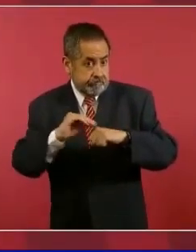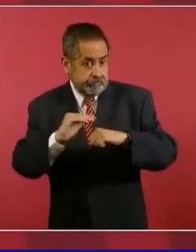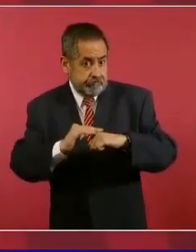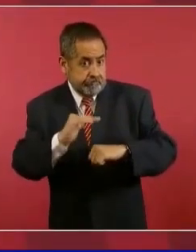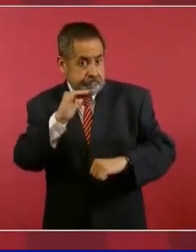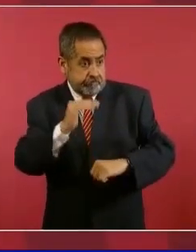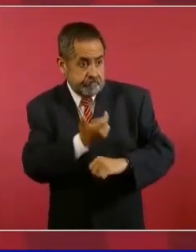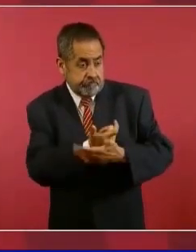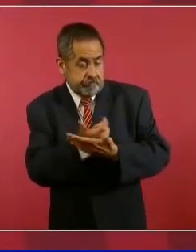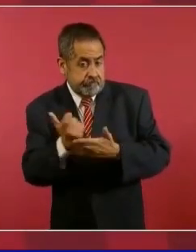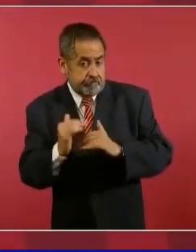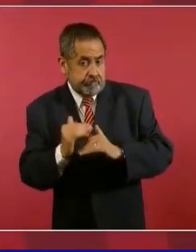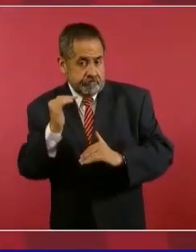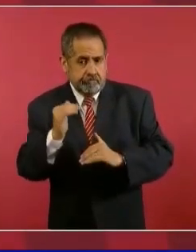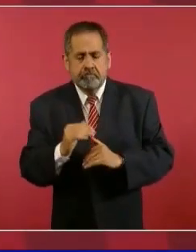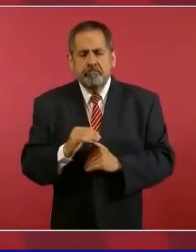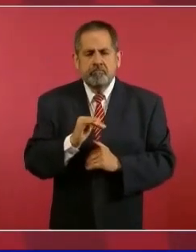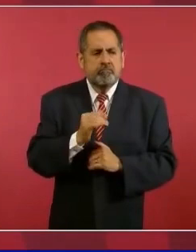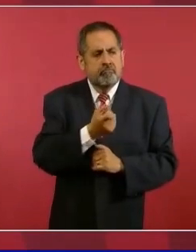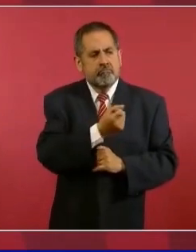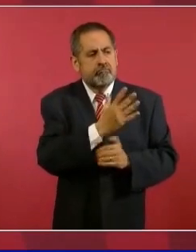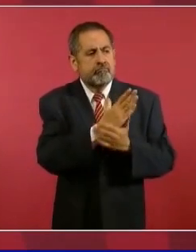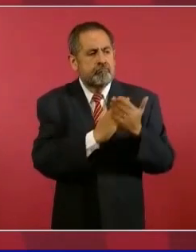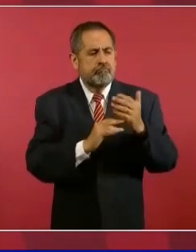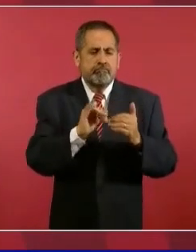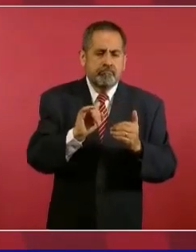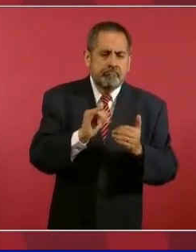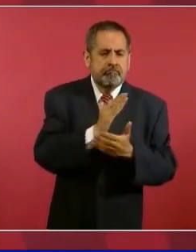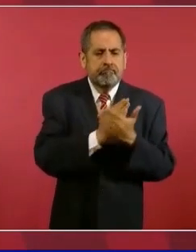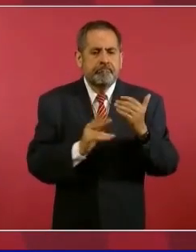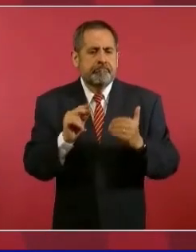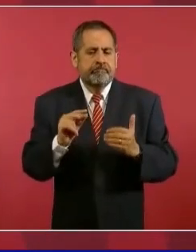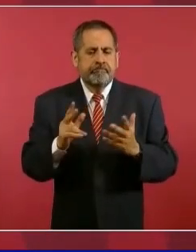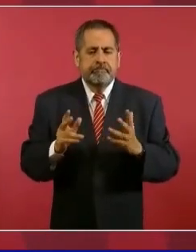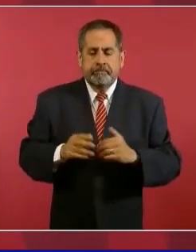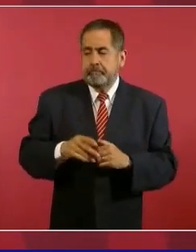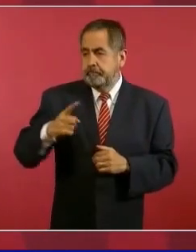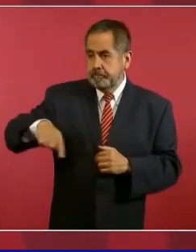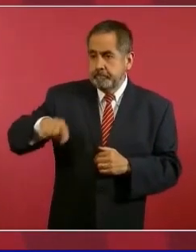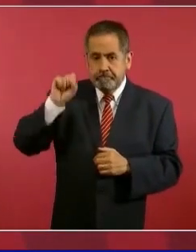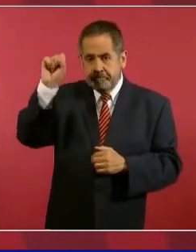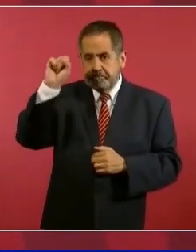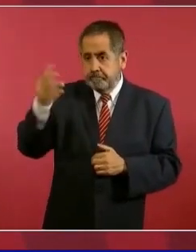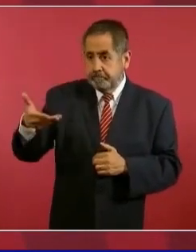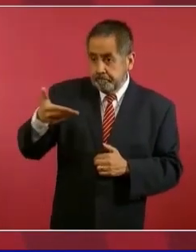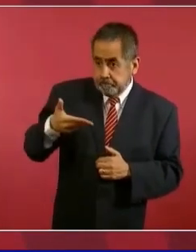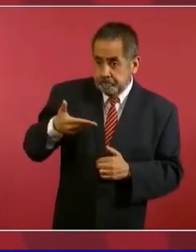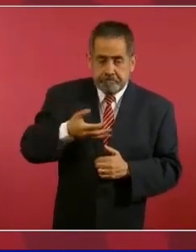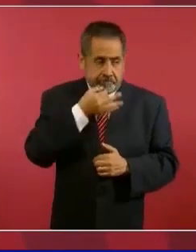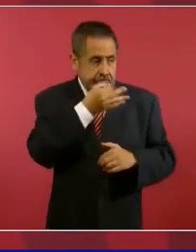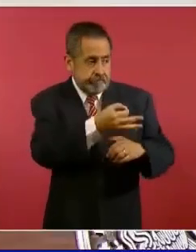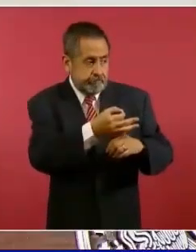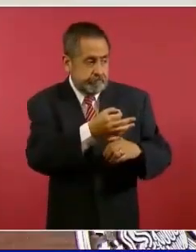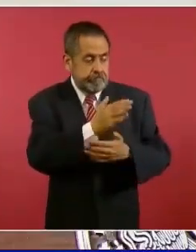obrero, sindical. Pero bueno,